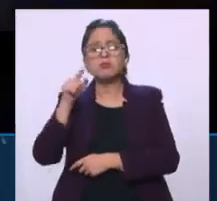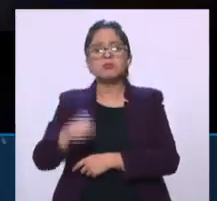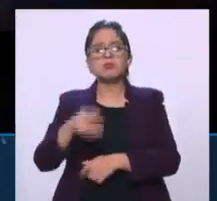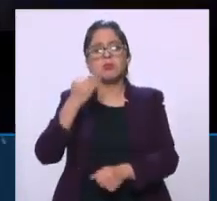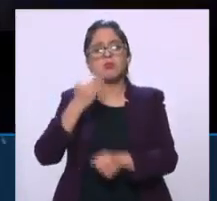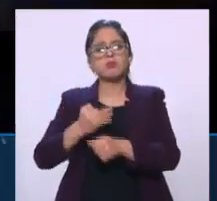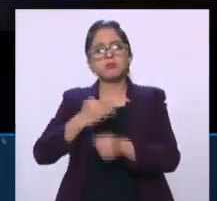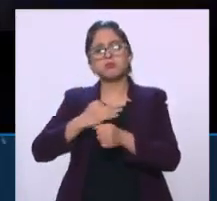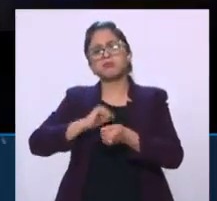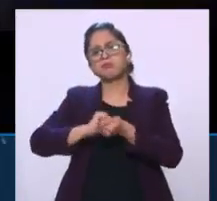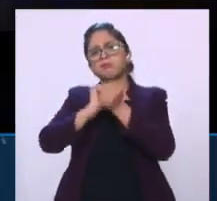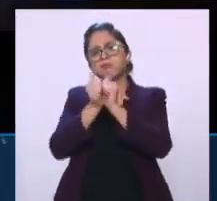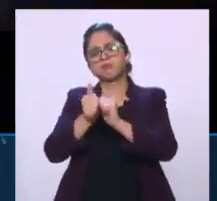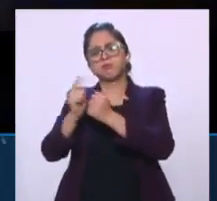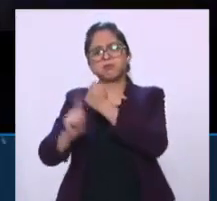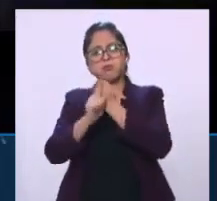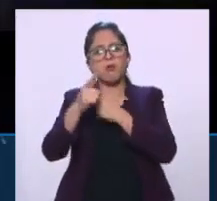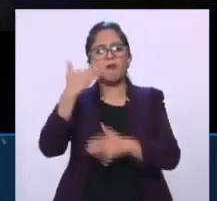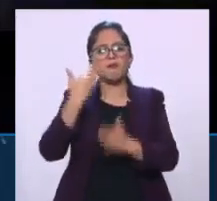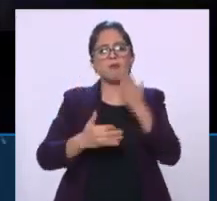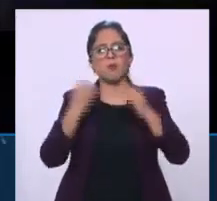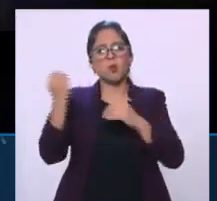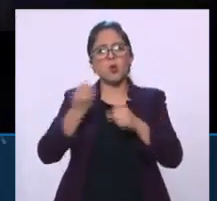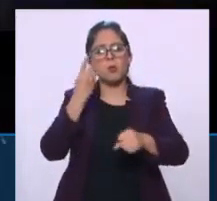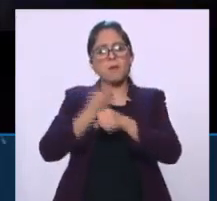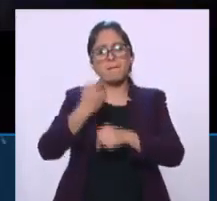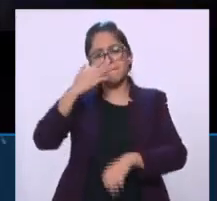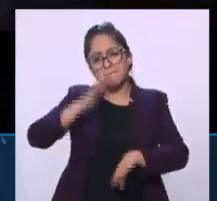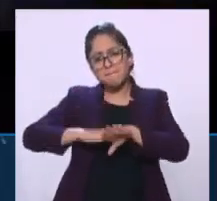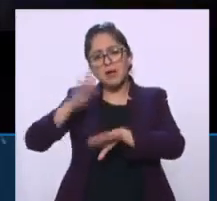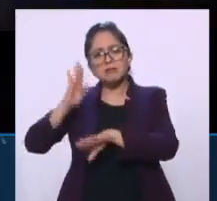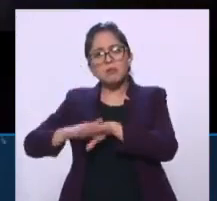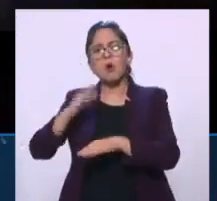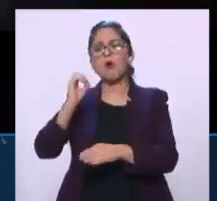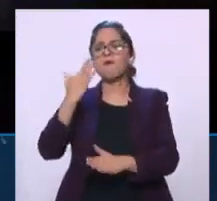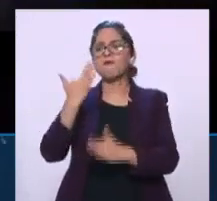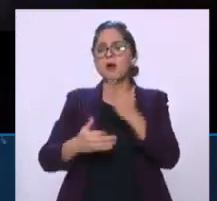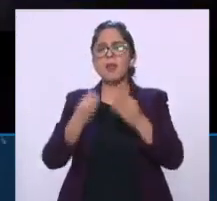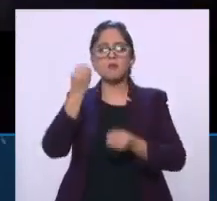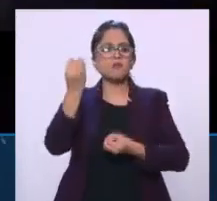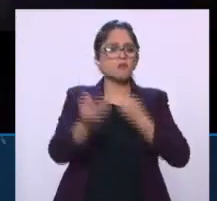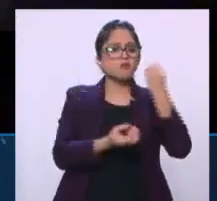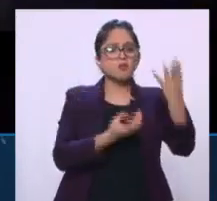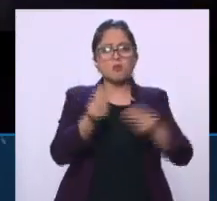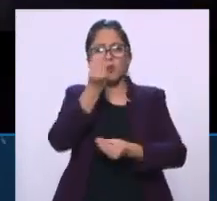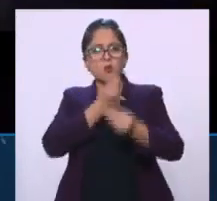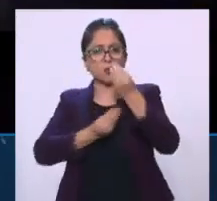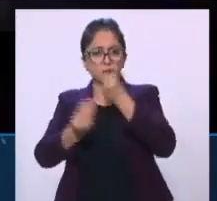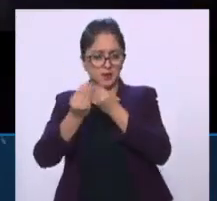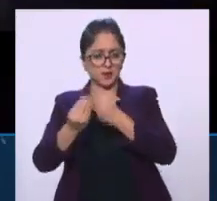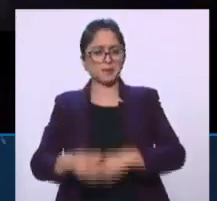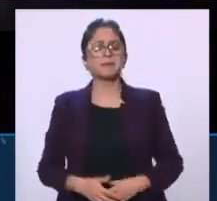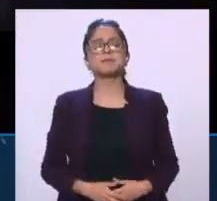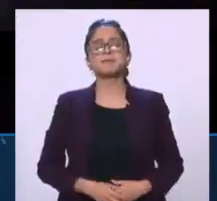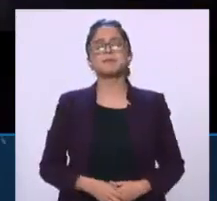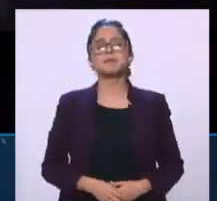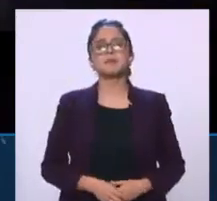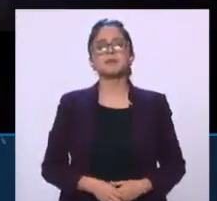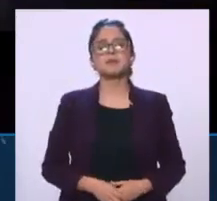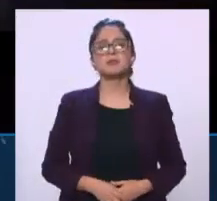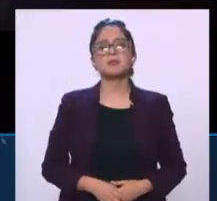productiva no va a ser una opción para aumentar o tener alimentos. La otra es que estas prácticas también,